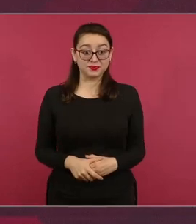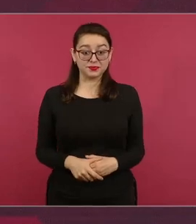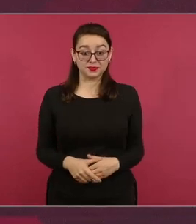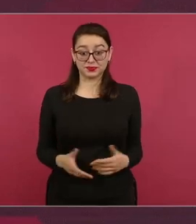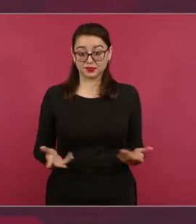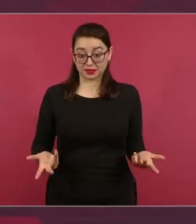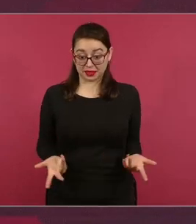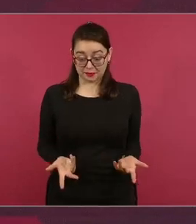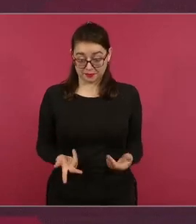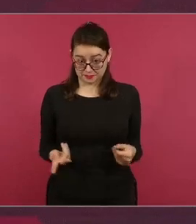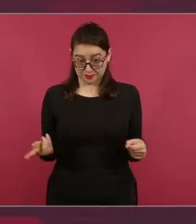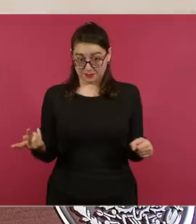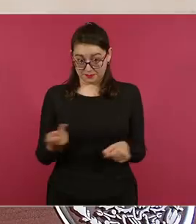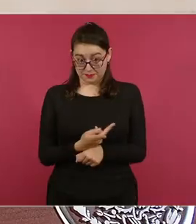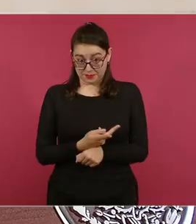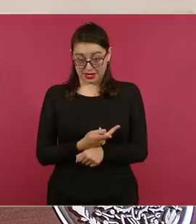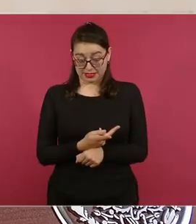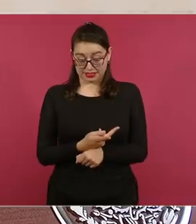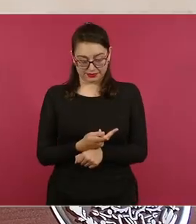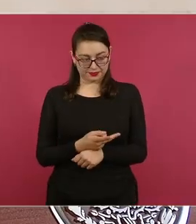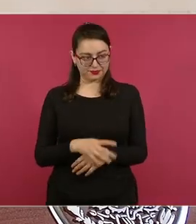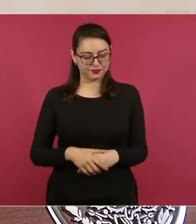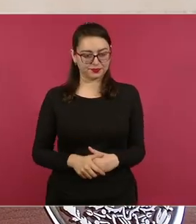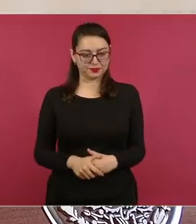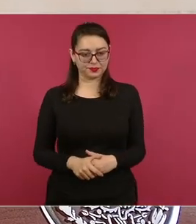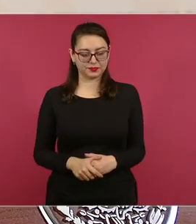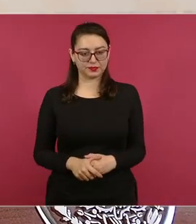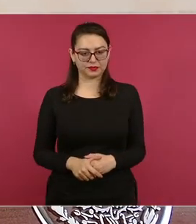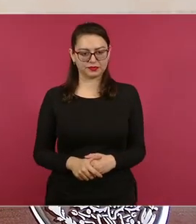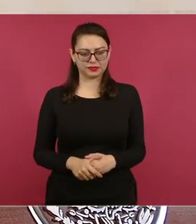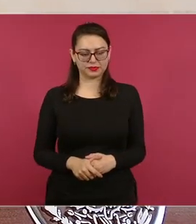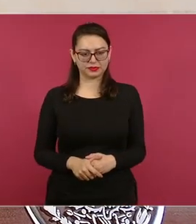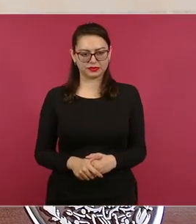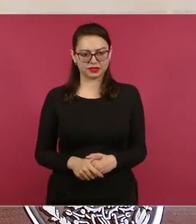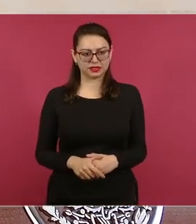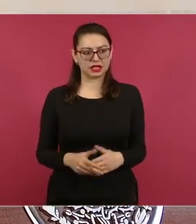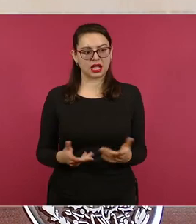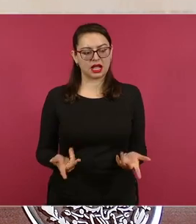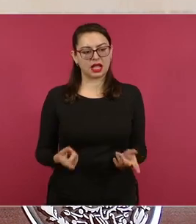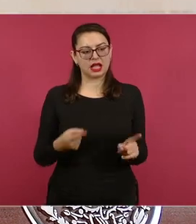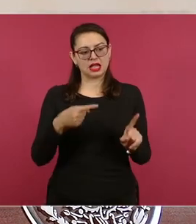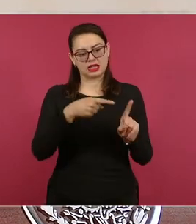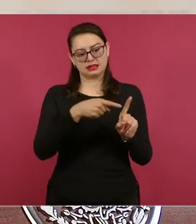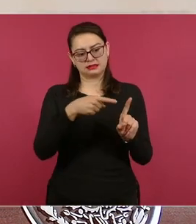le contrataba paleros.